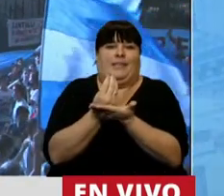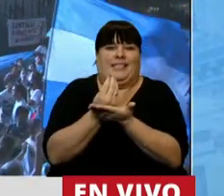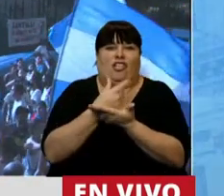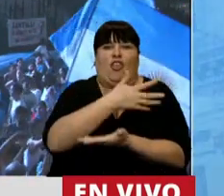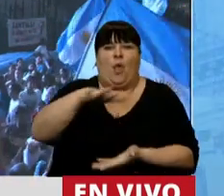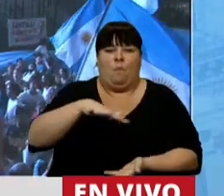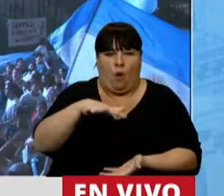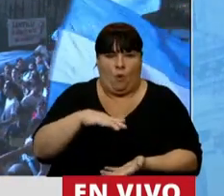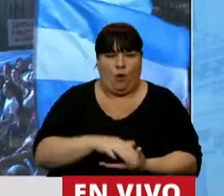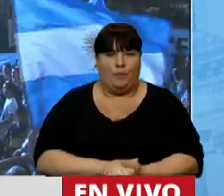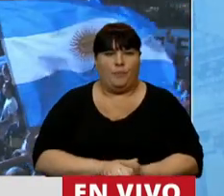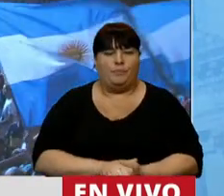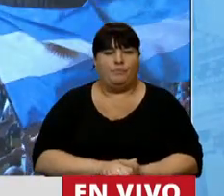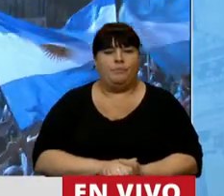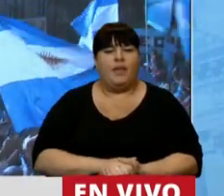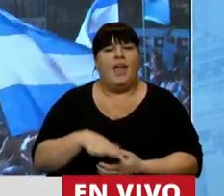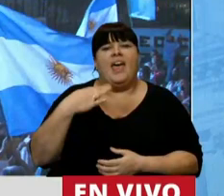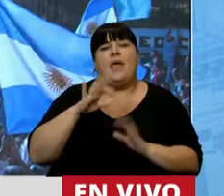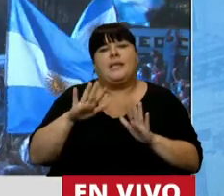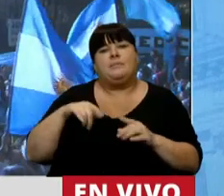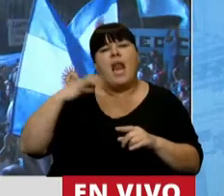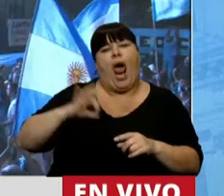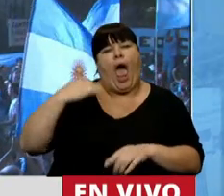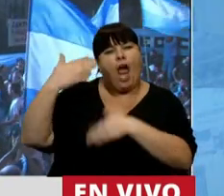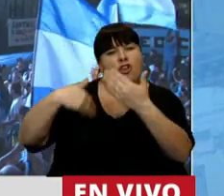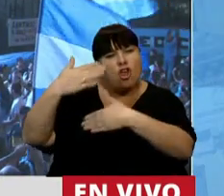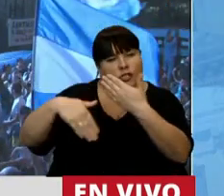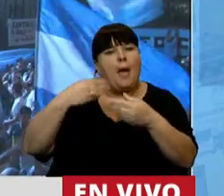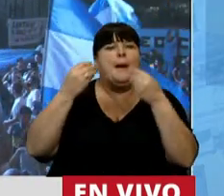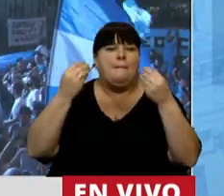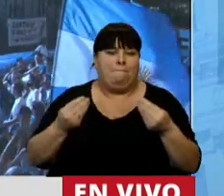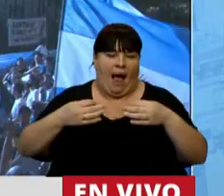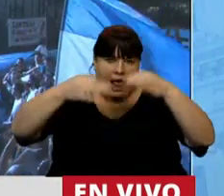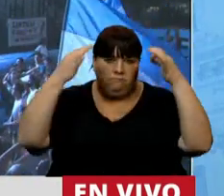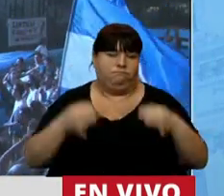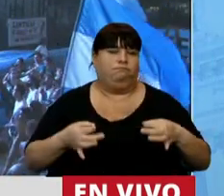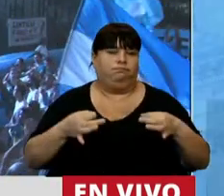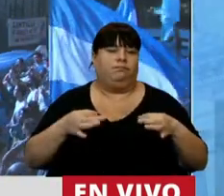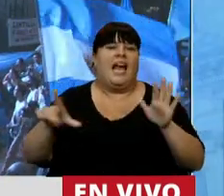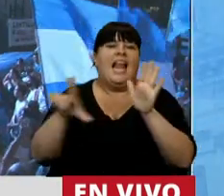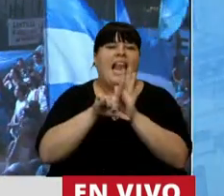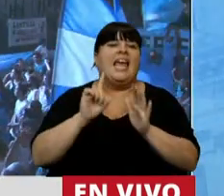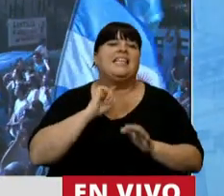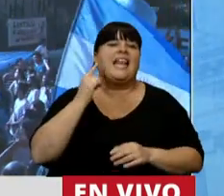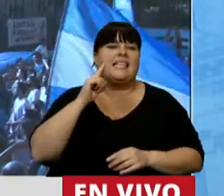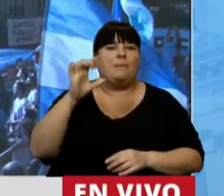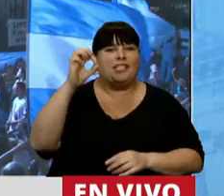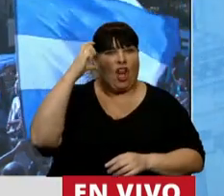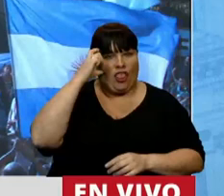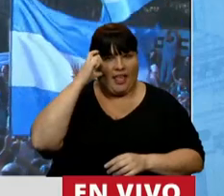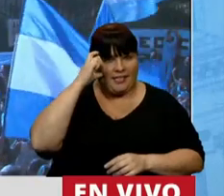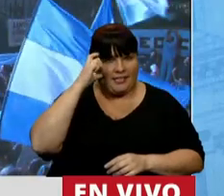popular. Y hubo que esperar algunas décadas más para que se consagrara la ley 13.010,